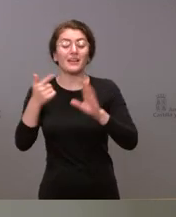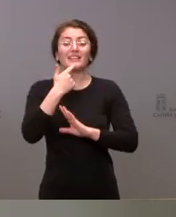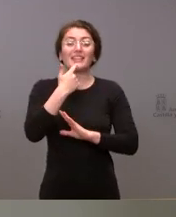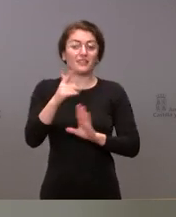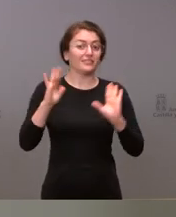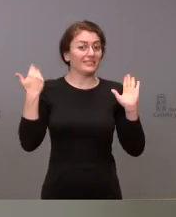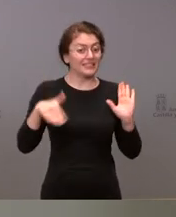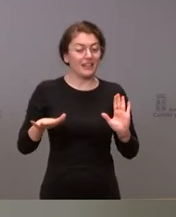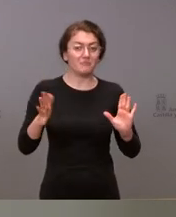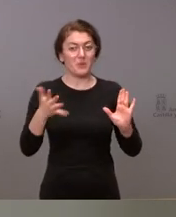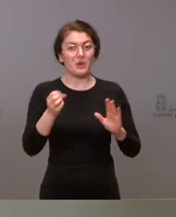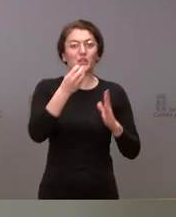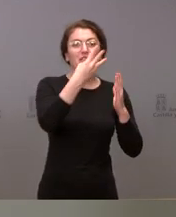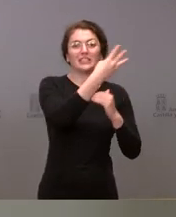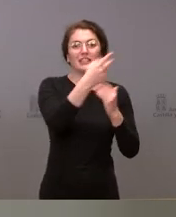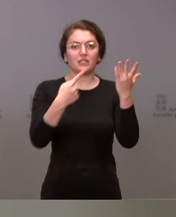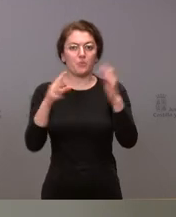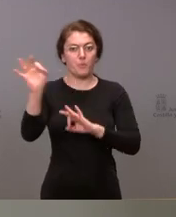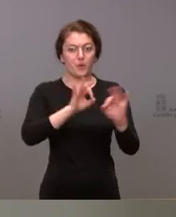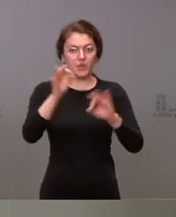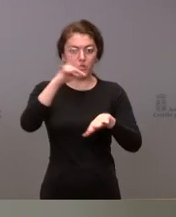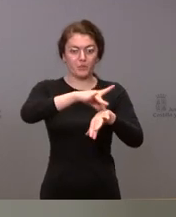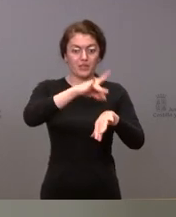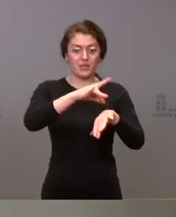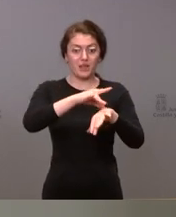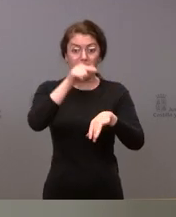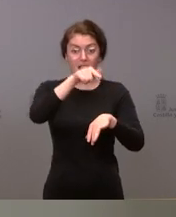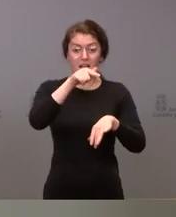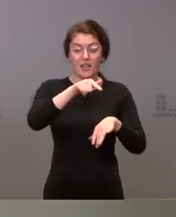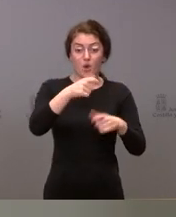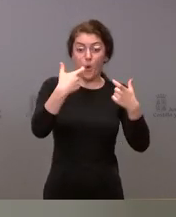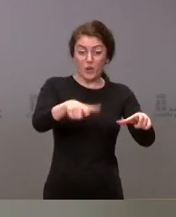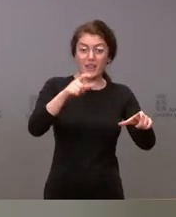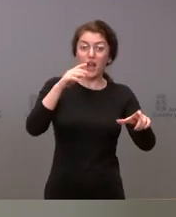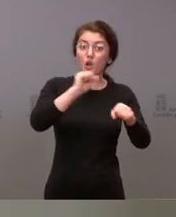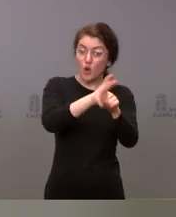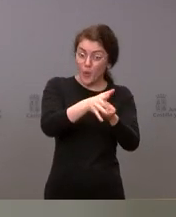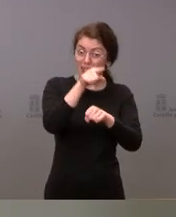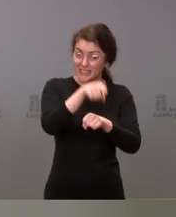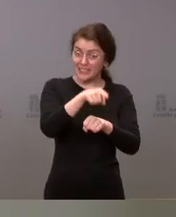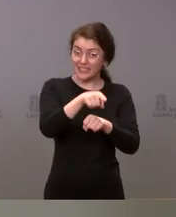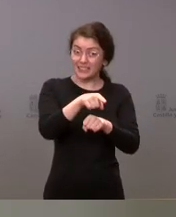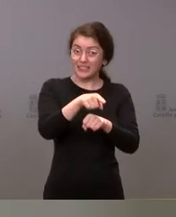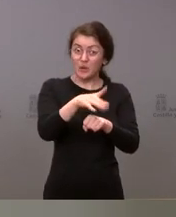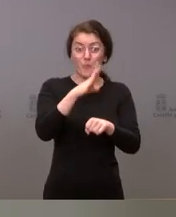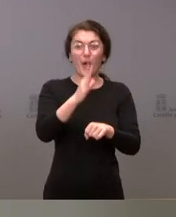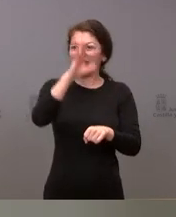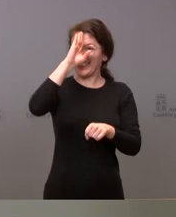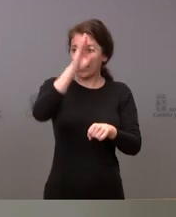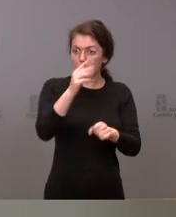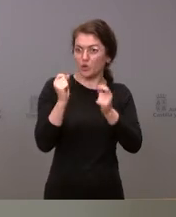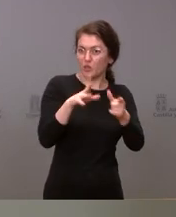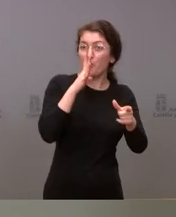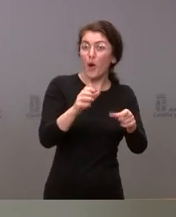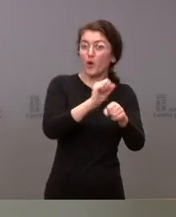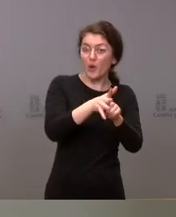estamos en un 36% de pacientes ingresados en nuestras unidades COVID, que no lo son por causa directa de COVID, pero que sí que